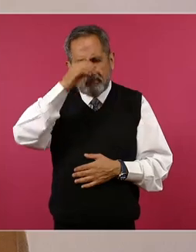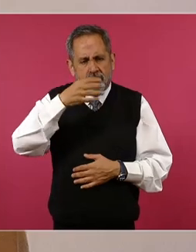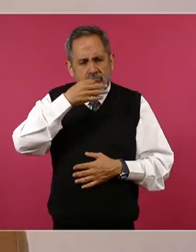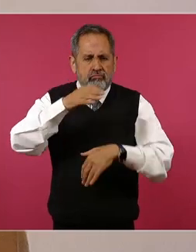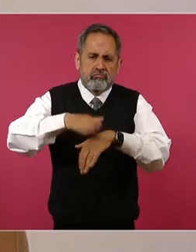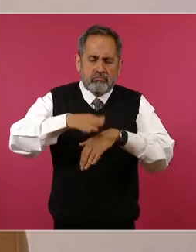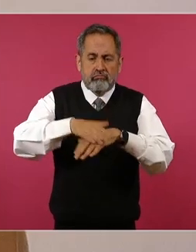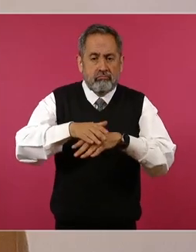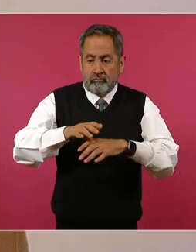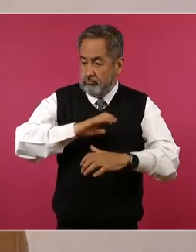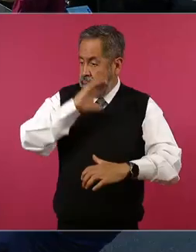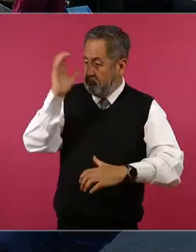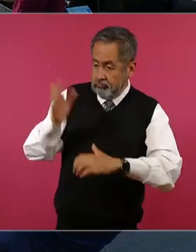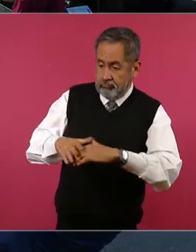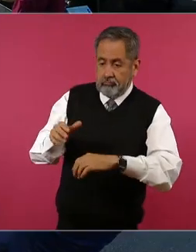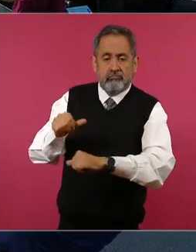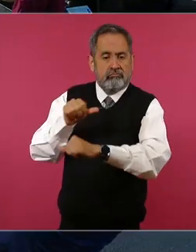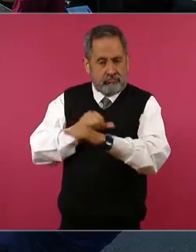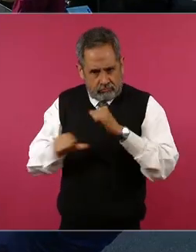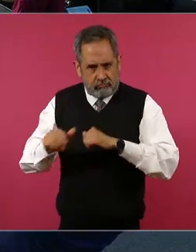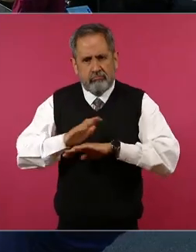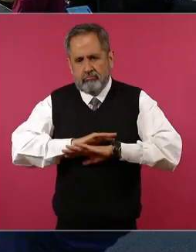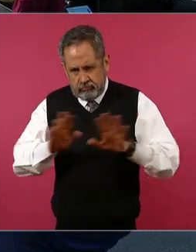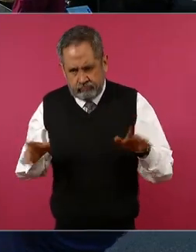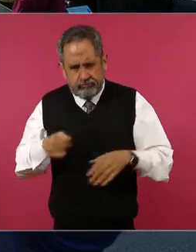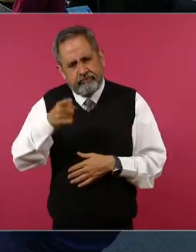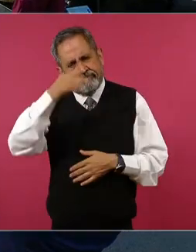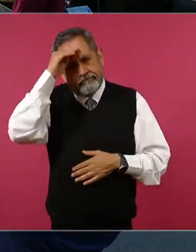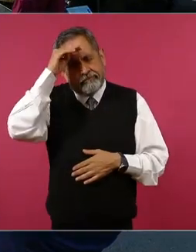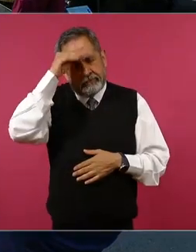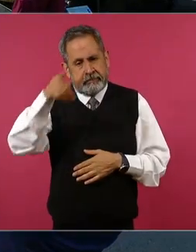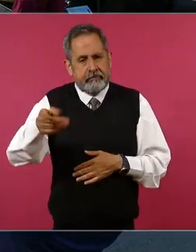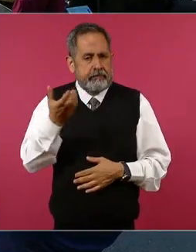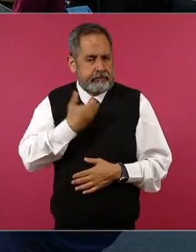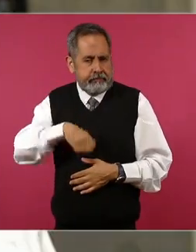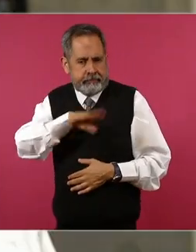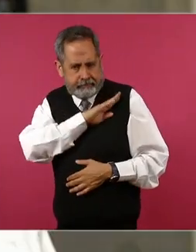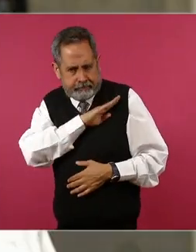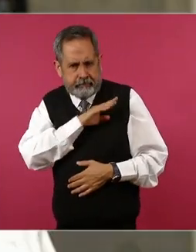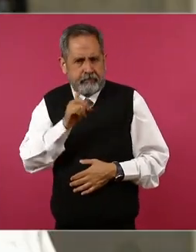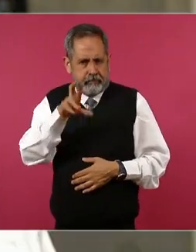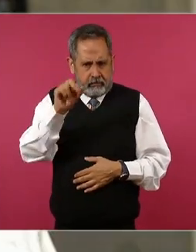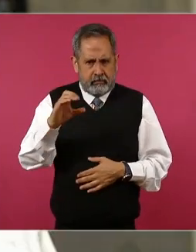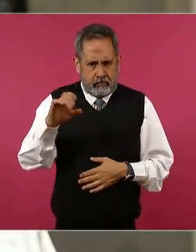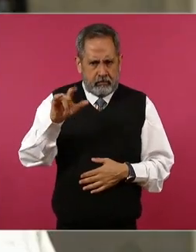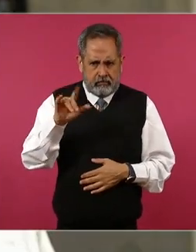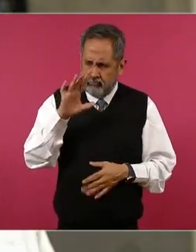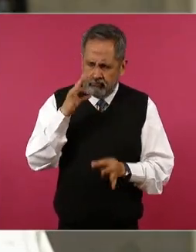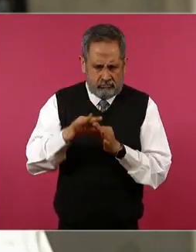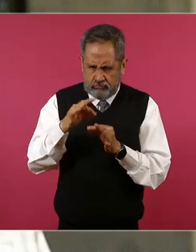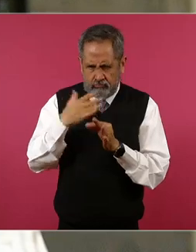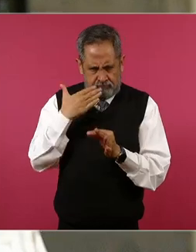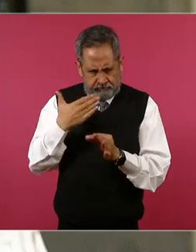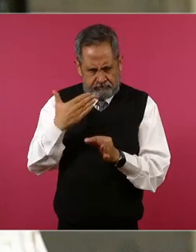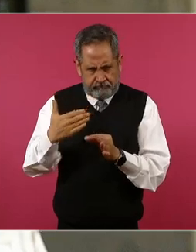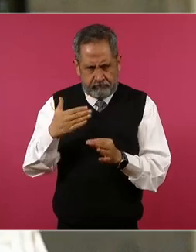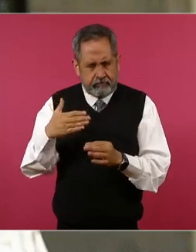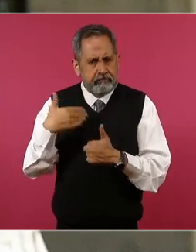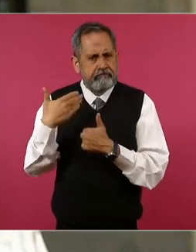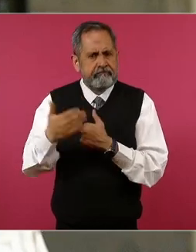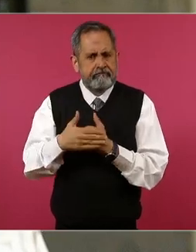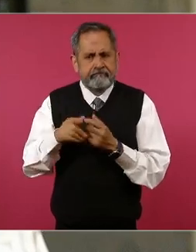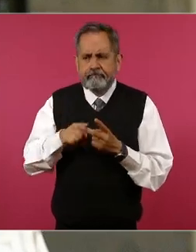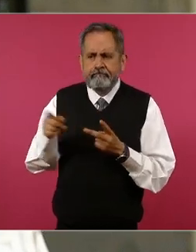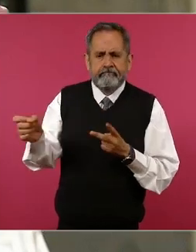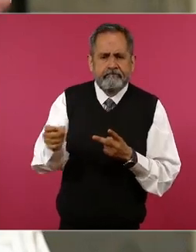avisora después ya se ha expresado muchas veces de la presidenta electa de la doctora Claudia Sheinbaum pero me llama la